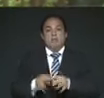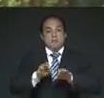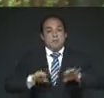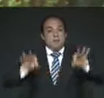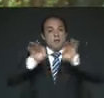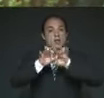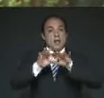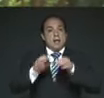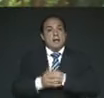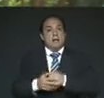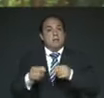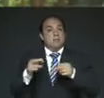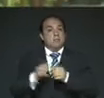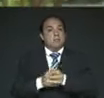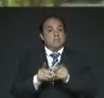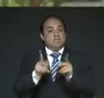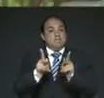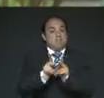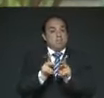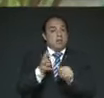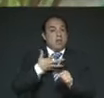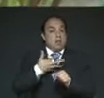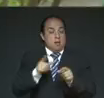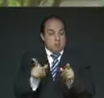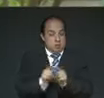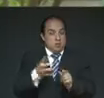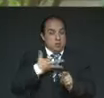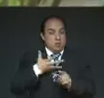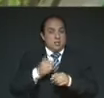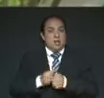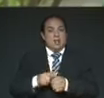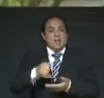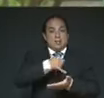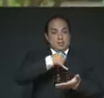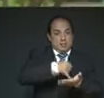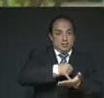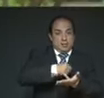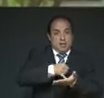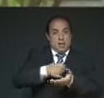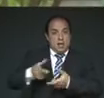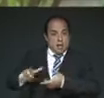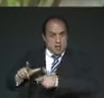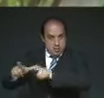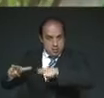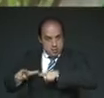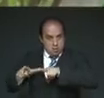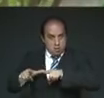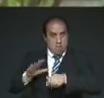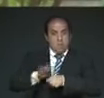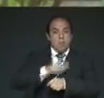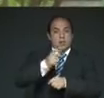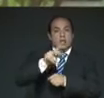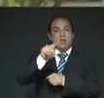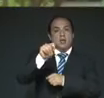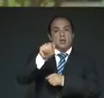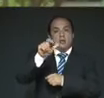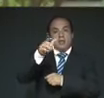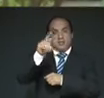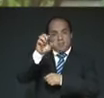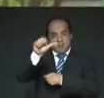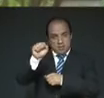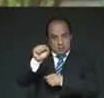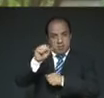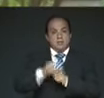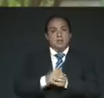de las islas a las riberas del lago. Por eso los tlaxcaltecas y los españoles lo escogieron para huir de la ciudad en